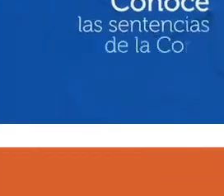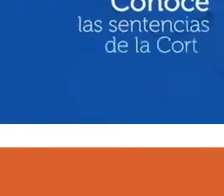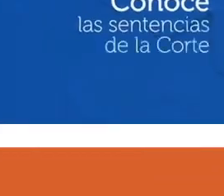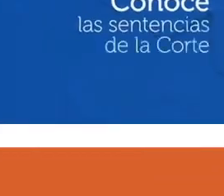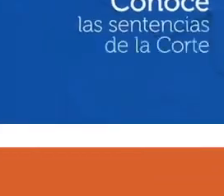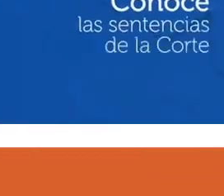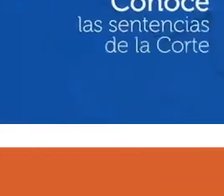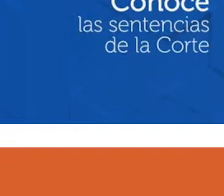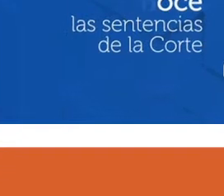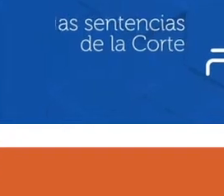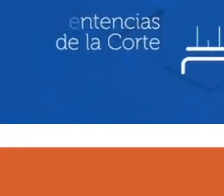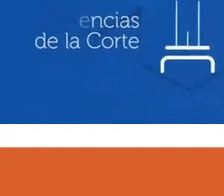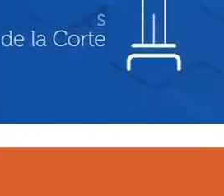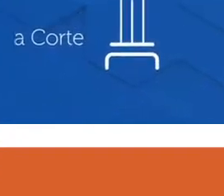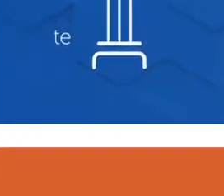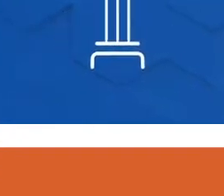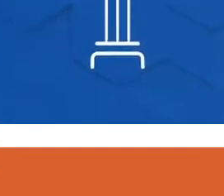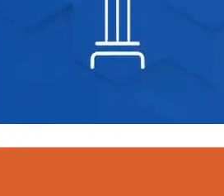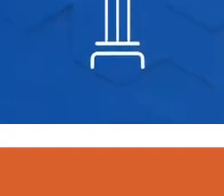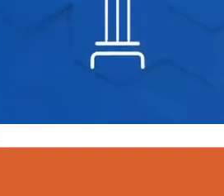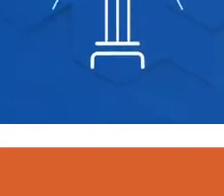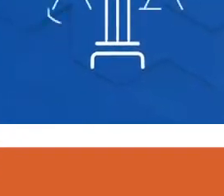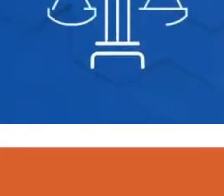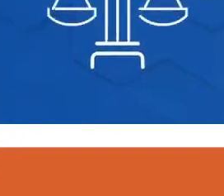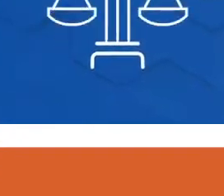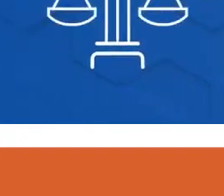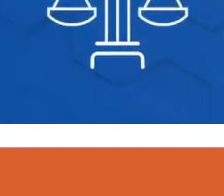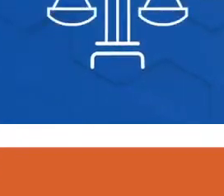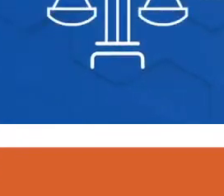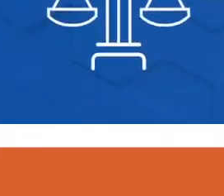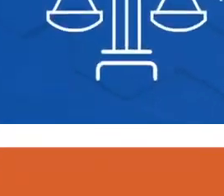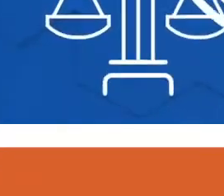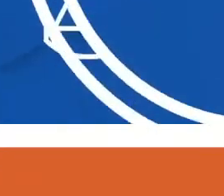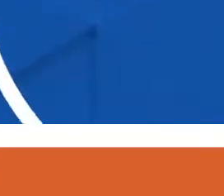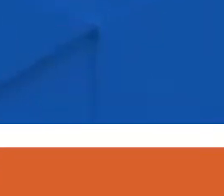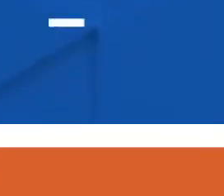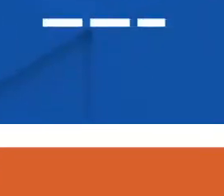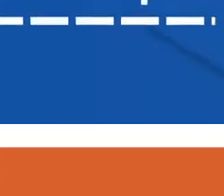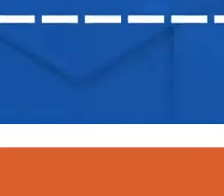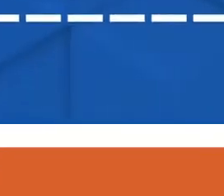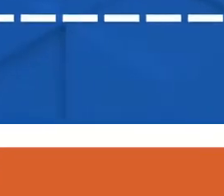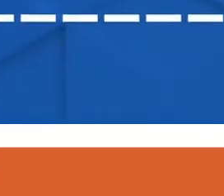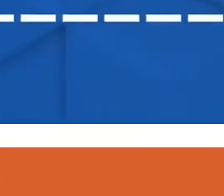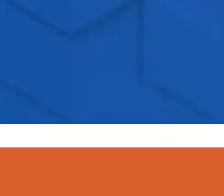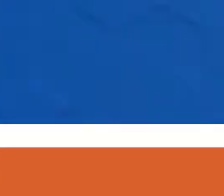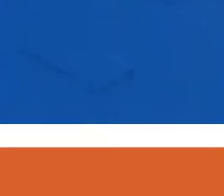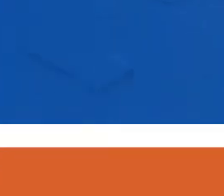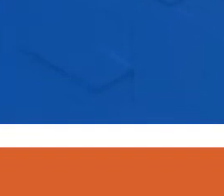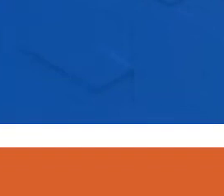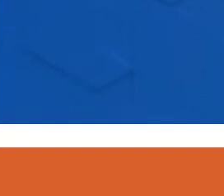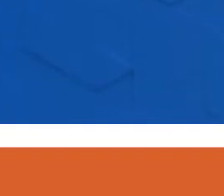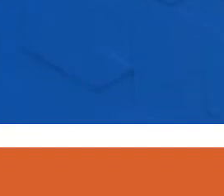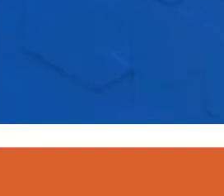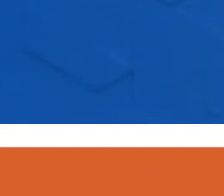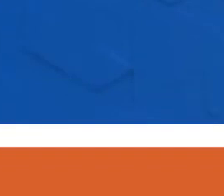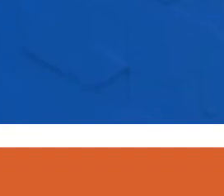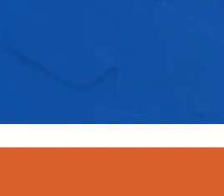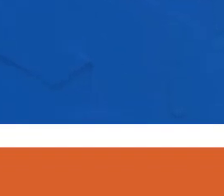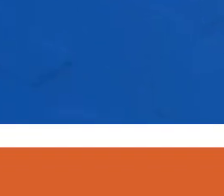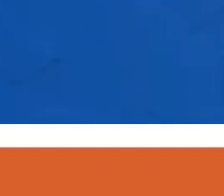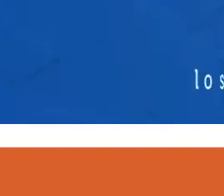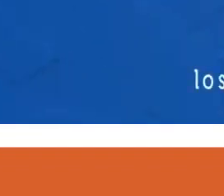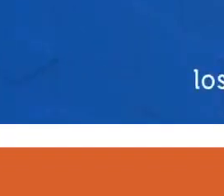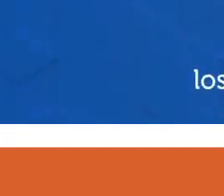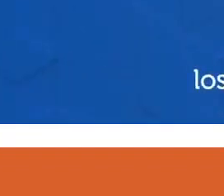Conoce las sentencias de la Corte que protegen los derechos humanos de todas las personas. Para ampliar tu conocimiento sobre el trabajo jurisdiccional,